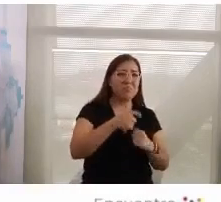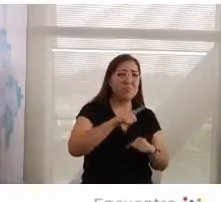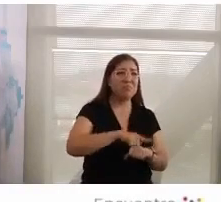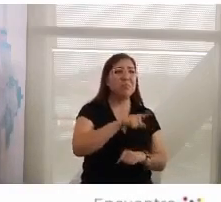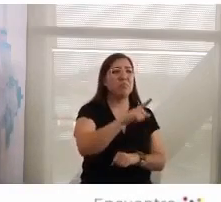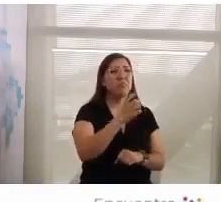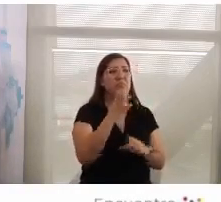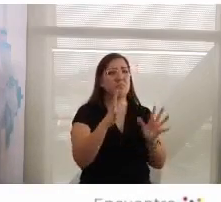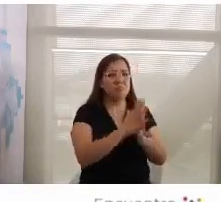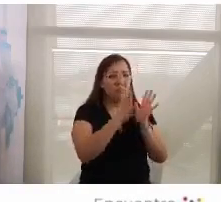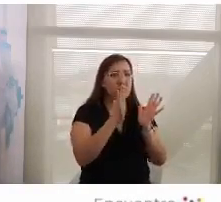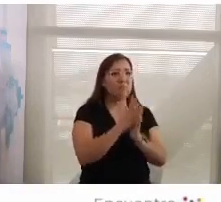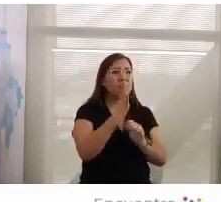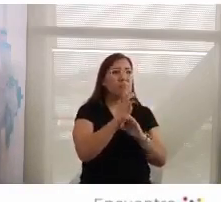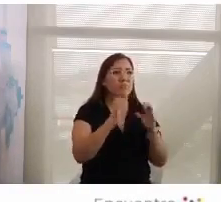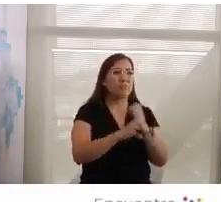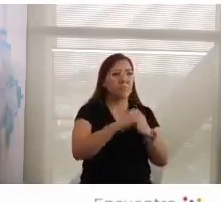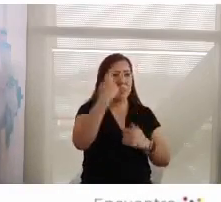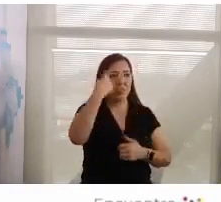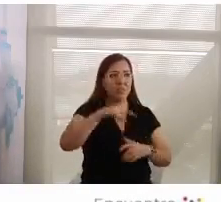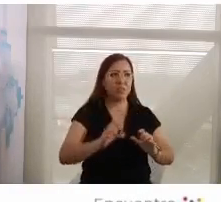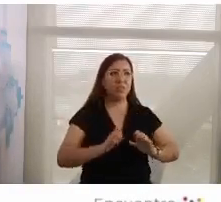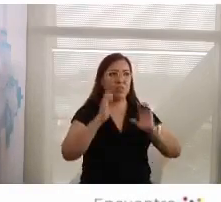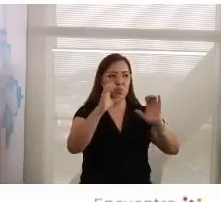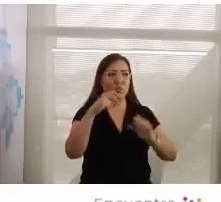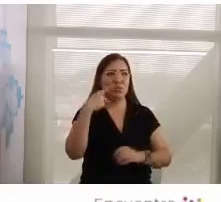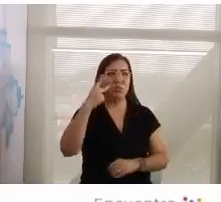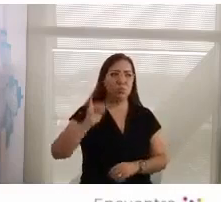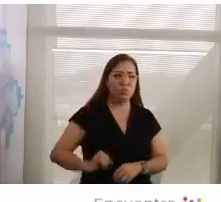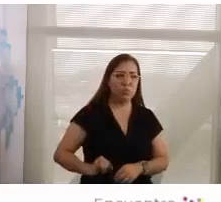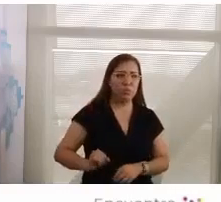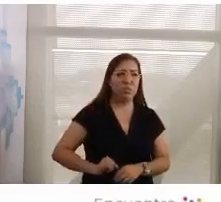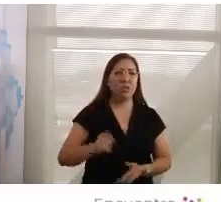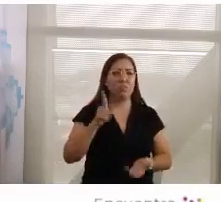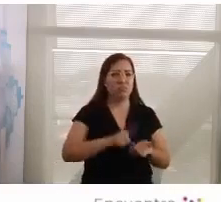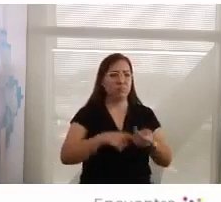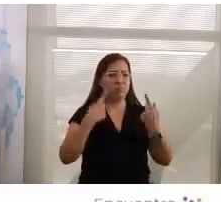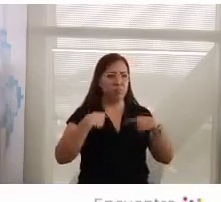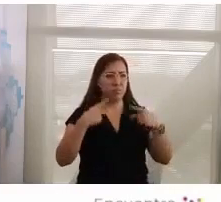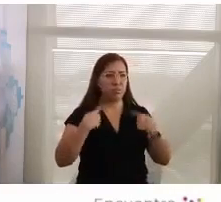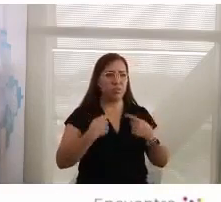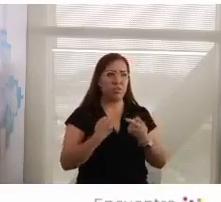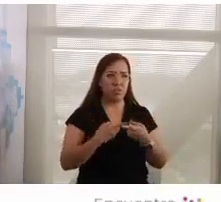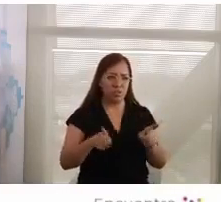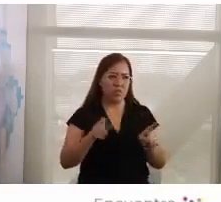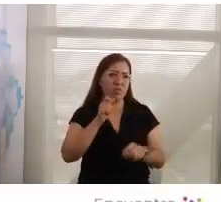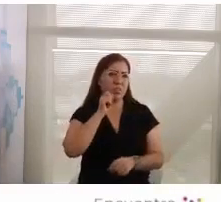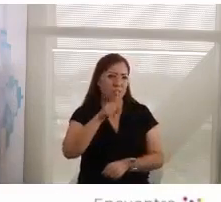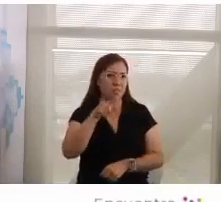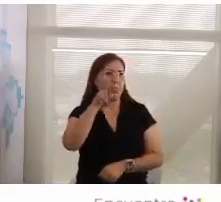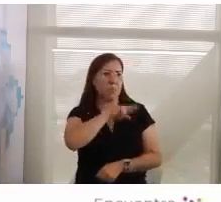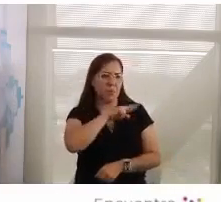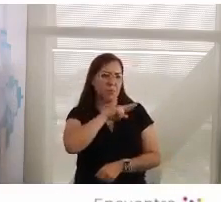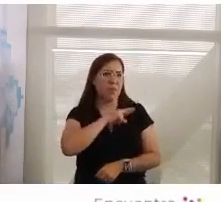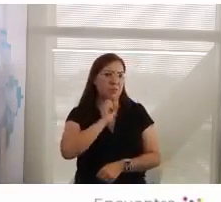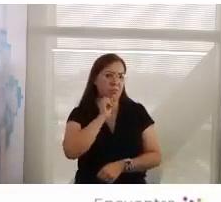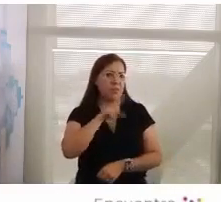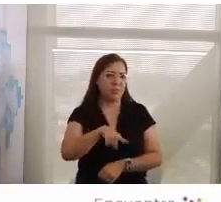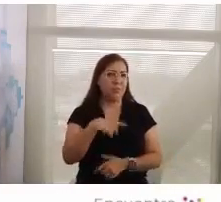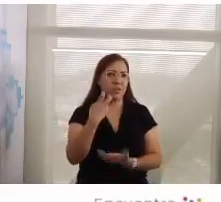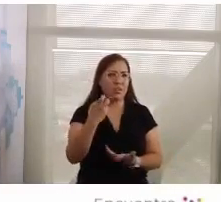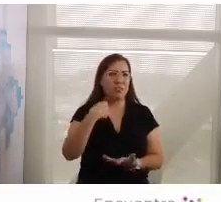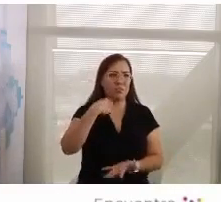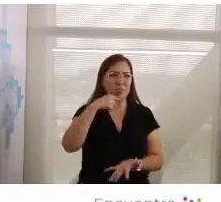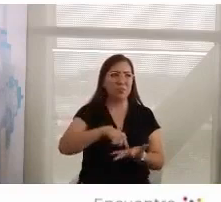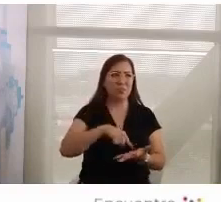ciudadana, para cuidar de sus intereses personales y privados. Esto está bien descrito y me parece que existe